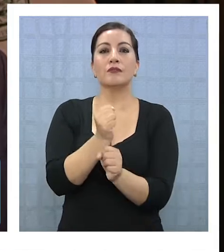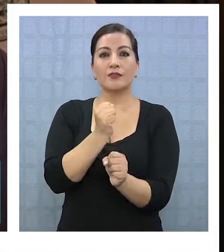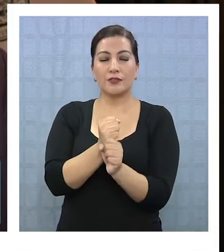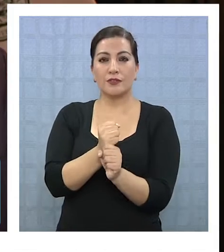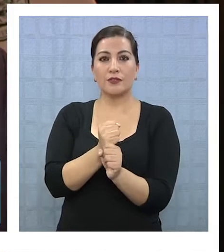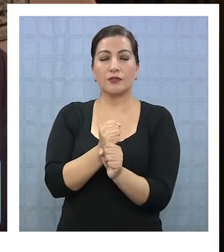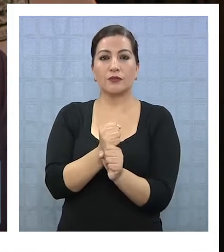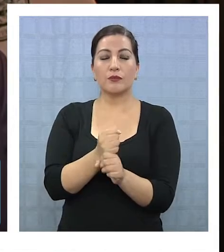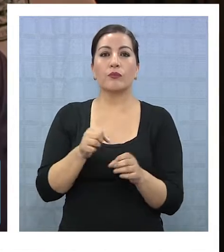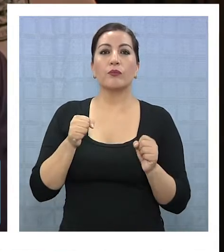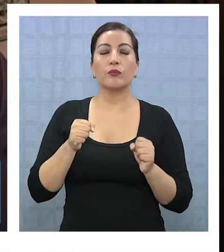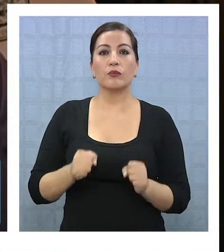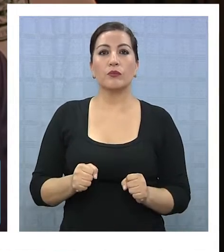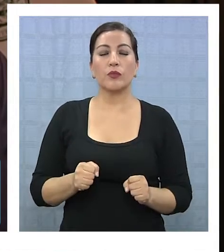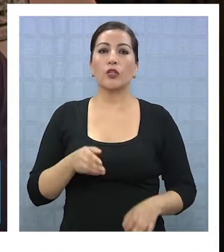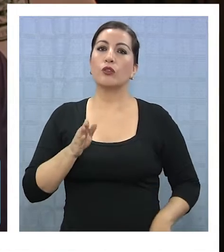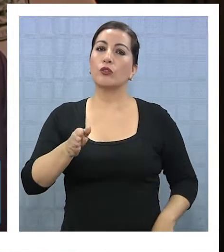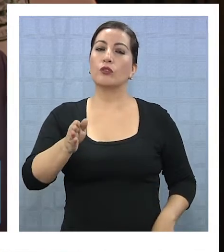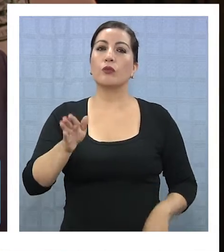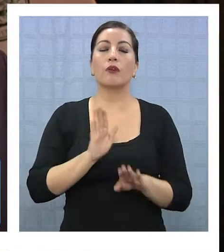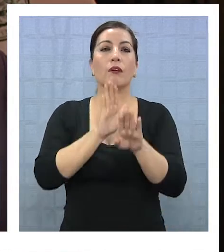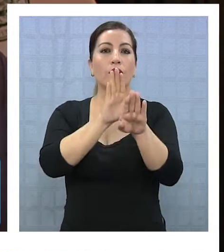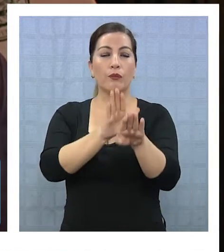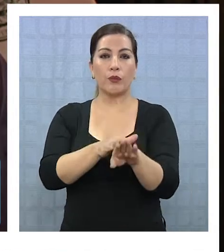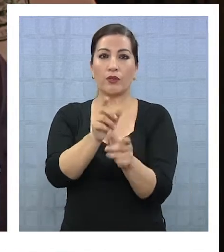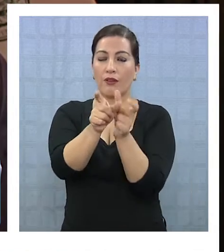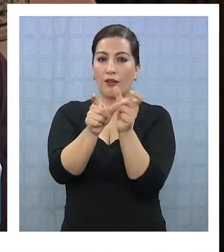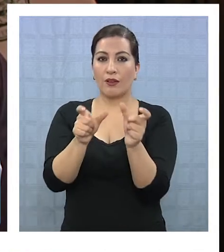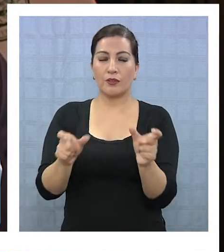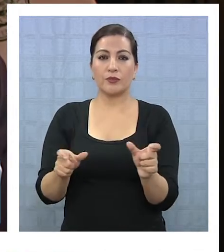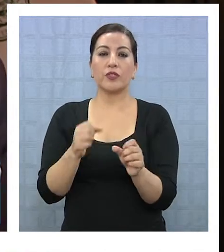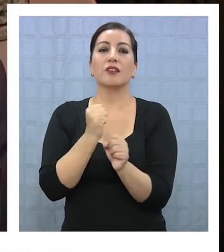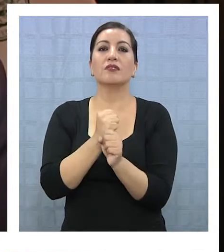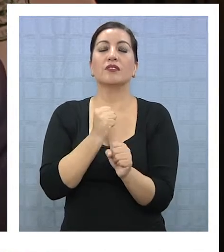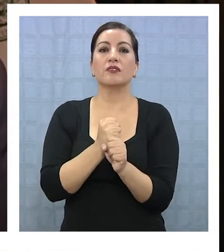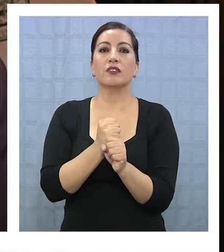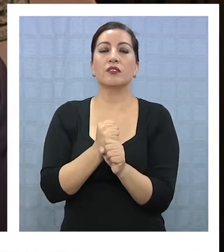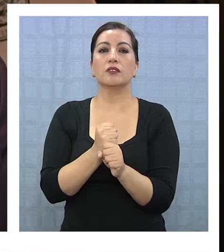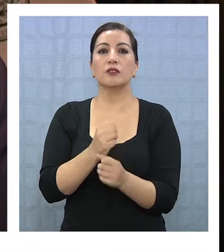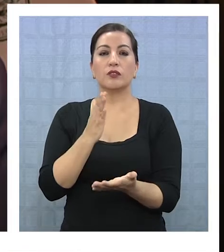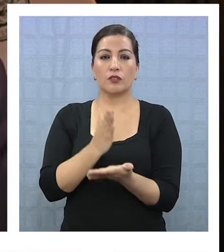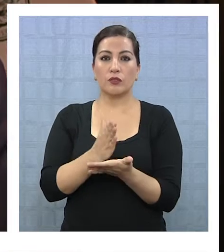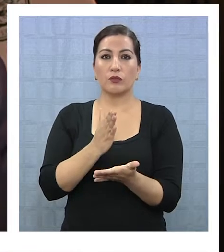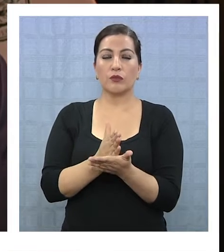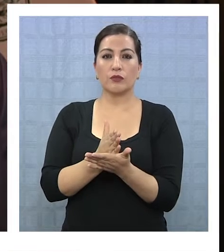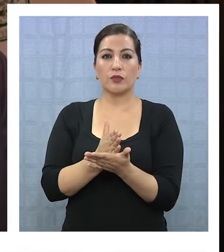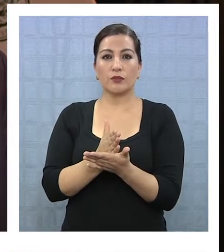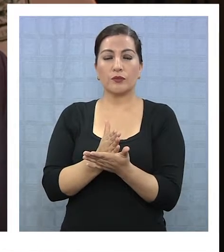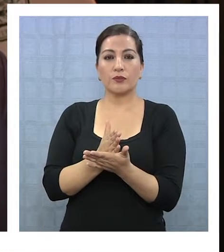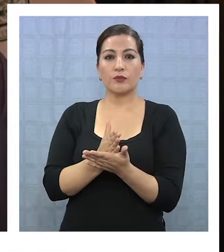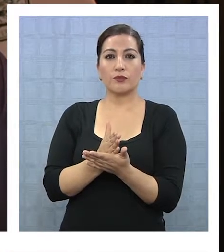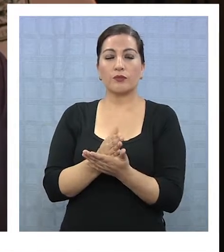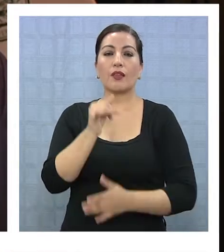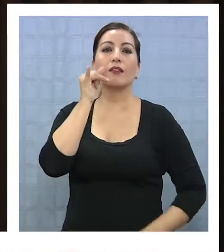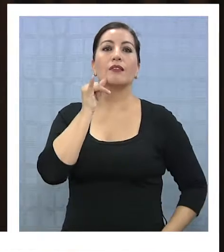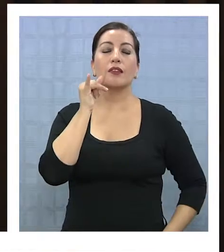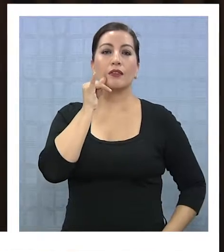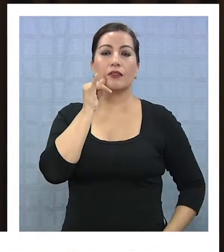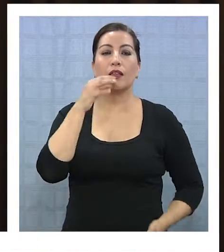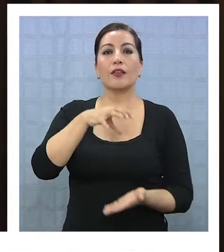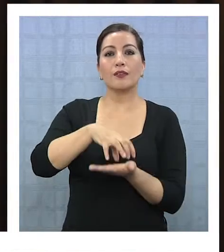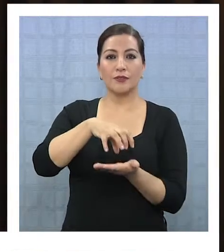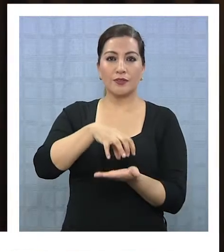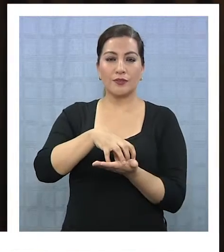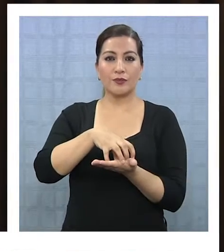para poder seguir aportando a la gestión en los colegios y en las escuelas de Iquique y de la